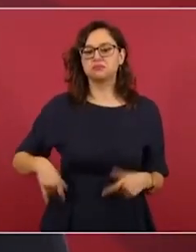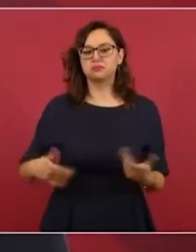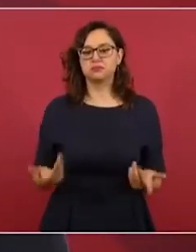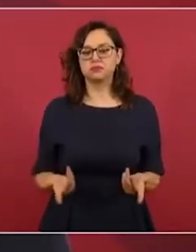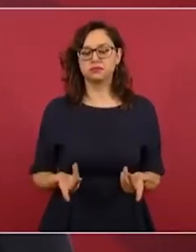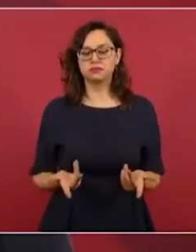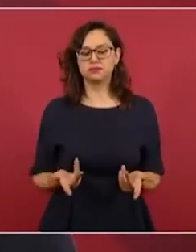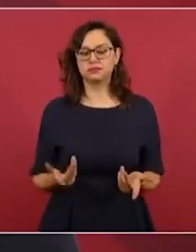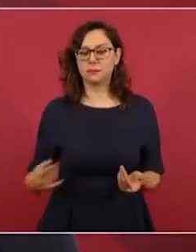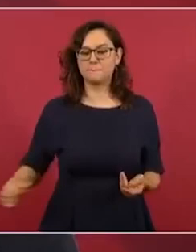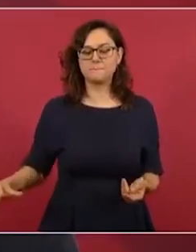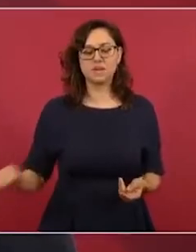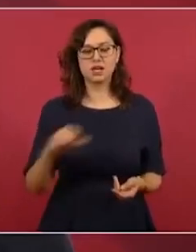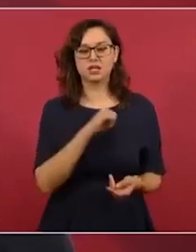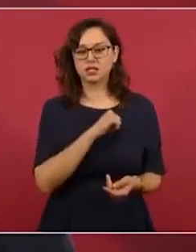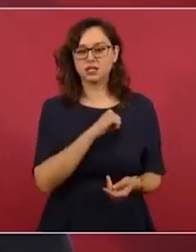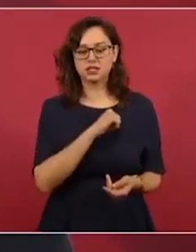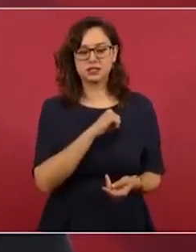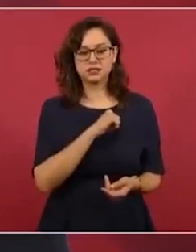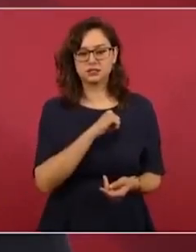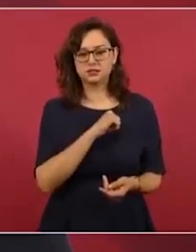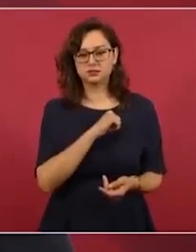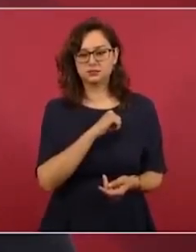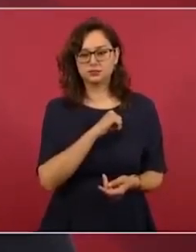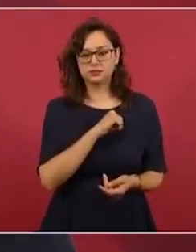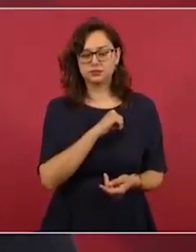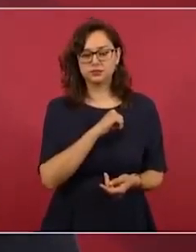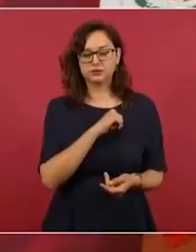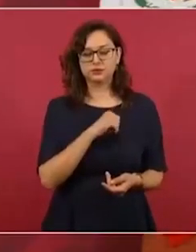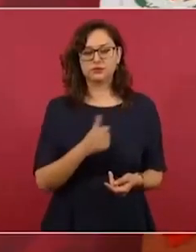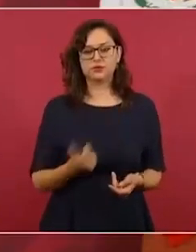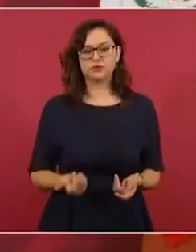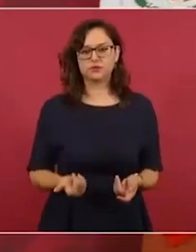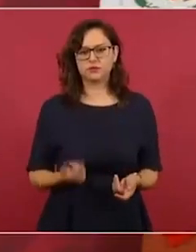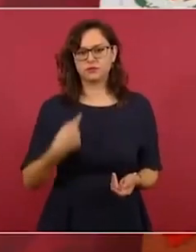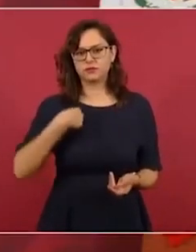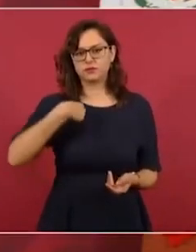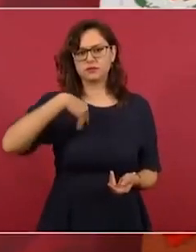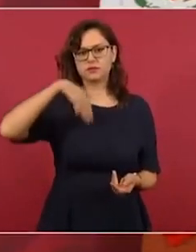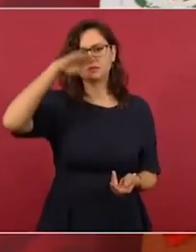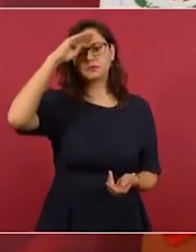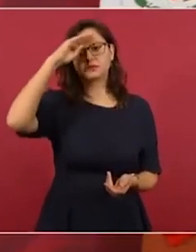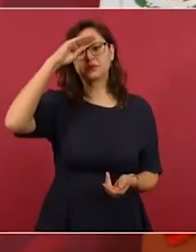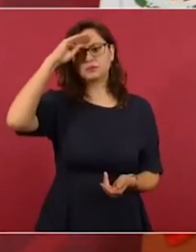yo estoy seguro que ni siquiera todos los cubanos